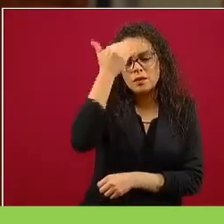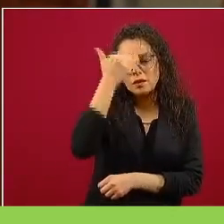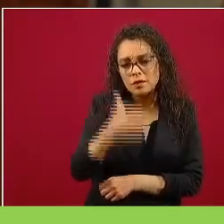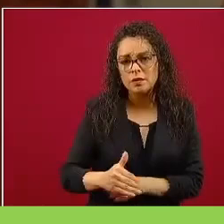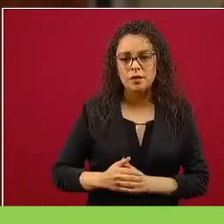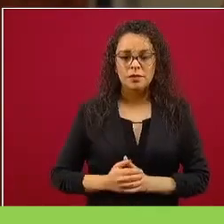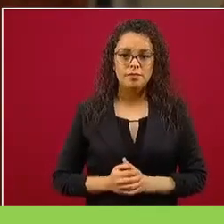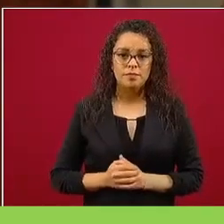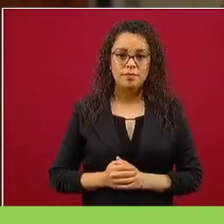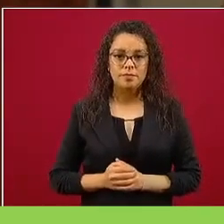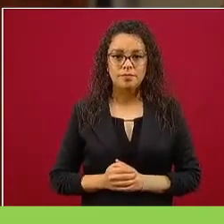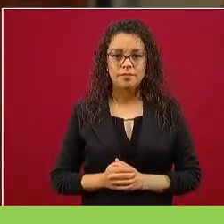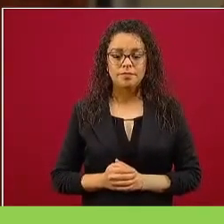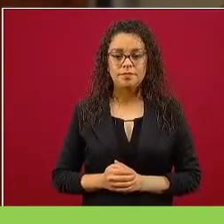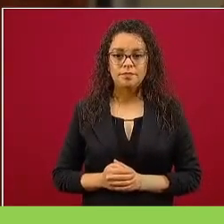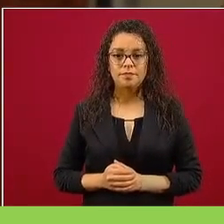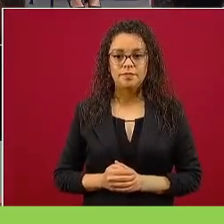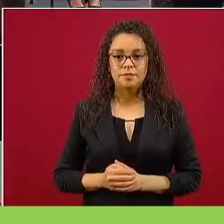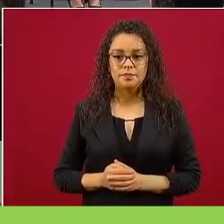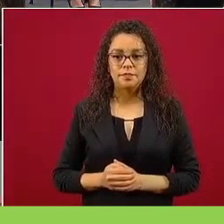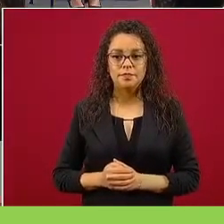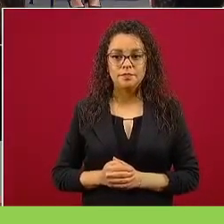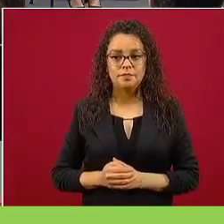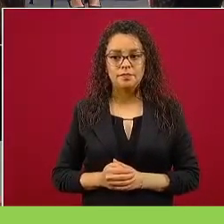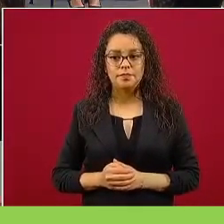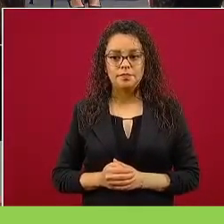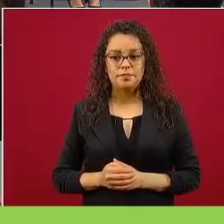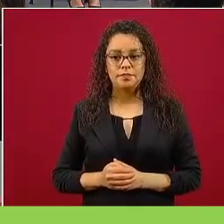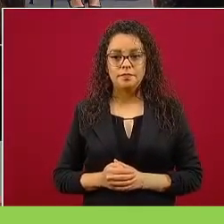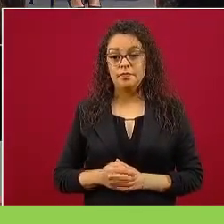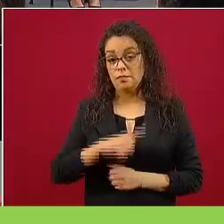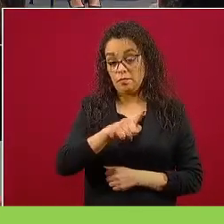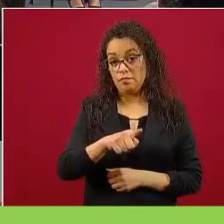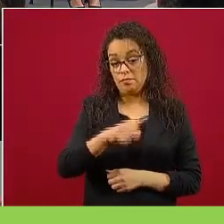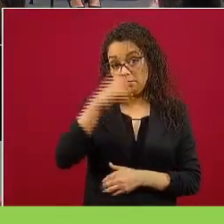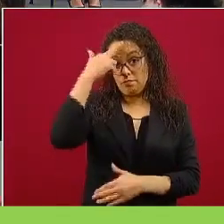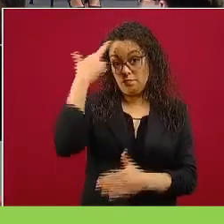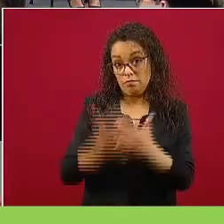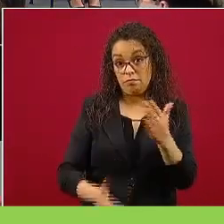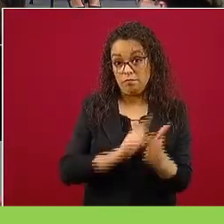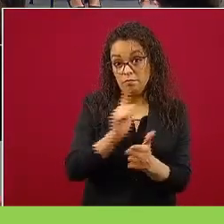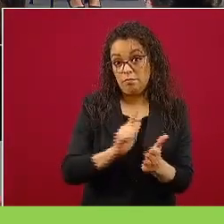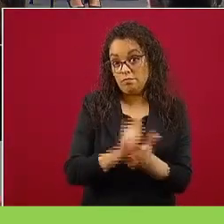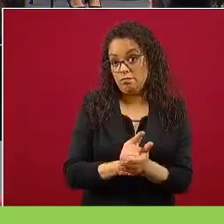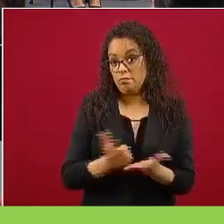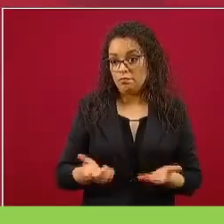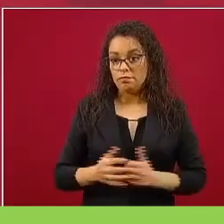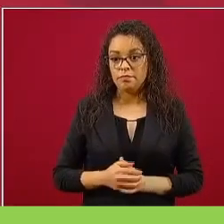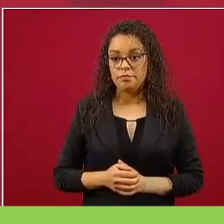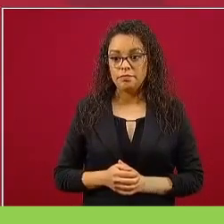Empezando. Porque soy… Es una ilegalidad, no respetar, es un desacato.